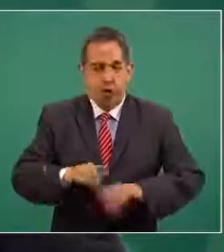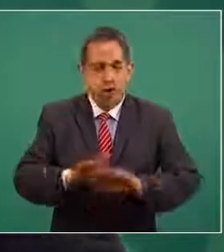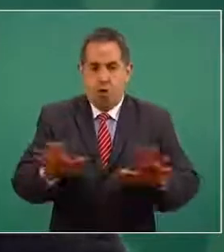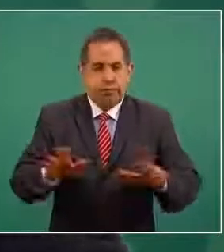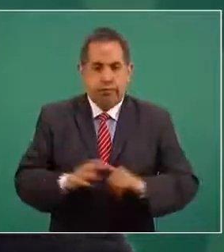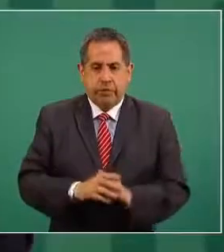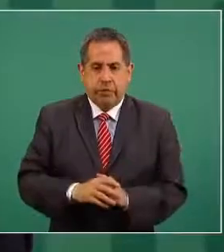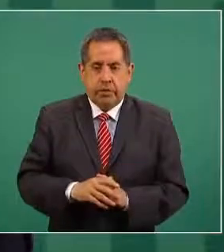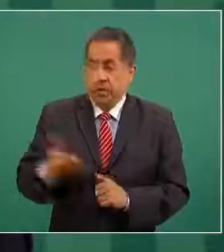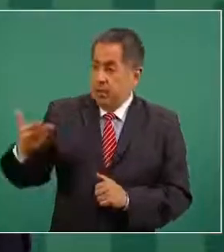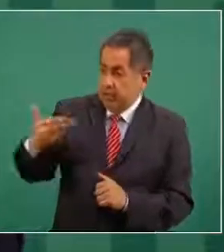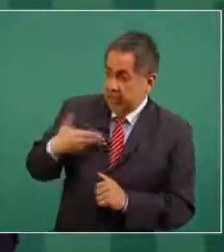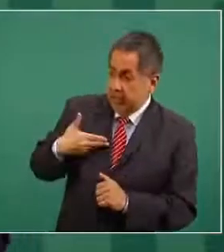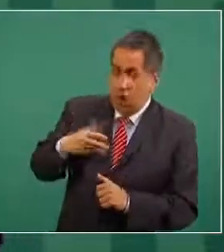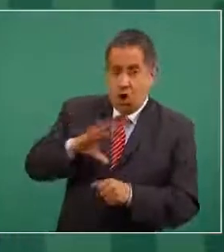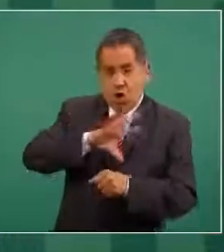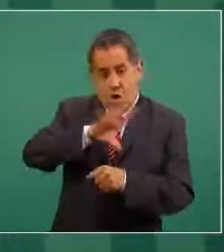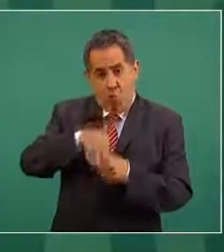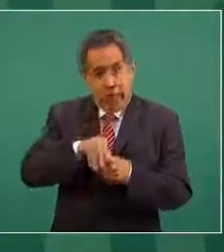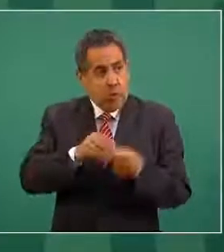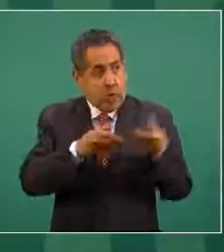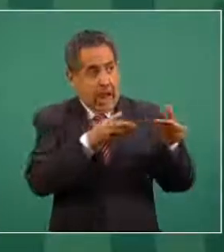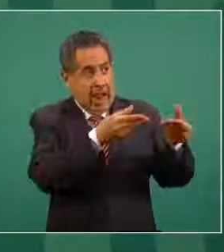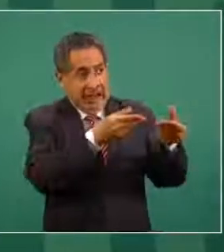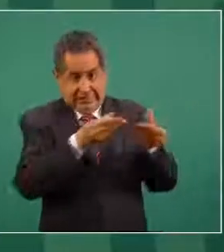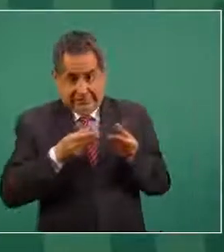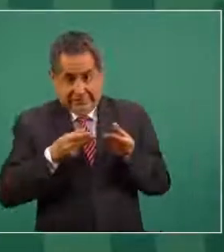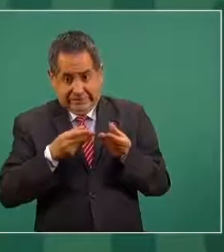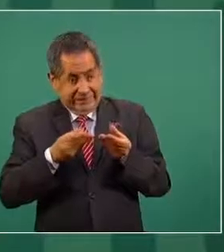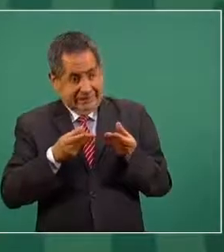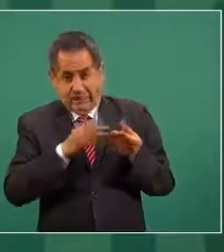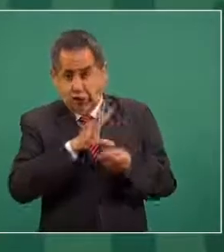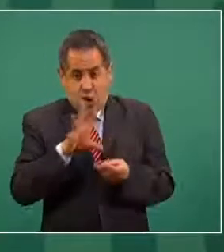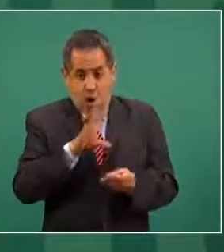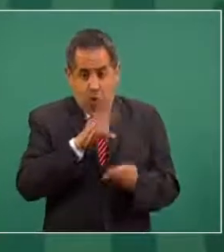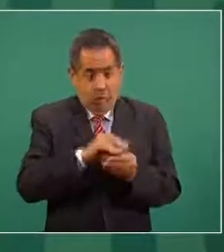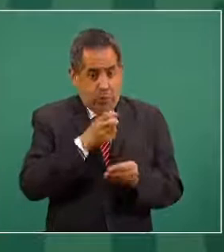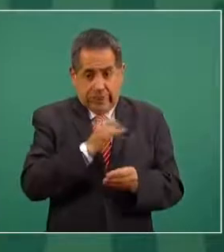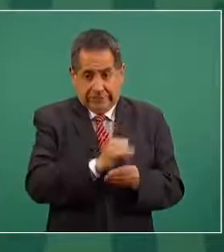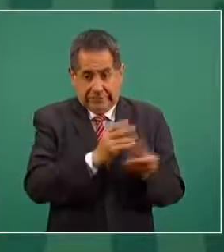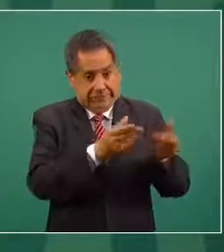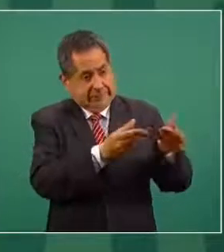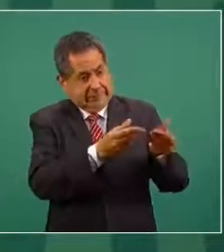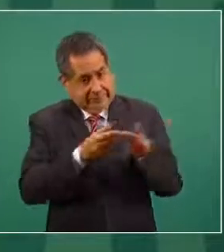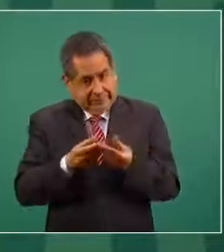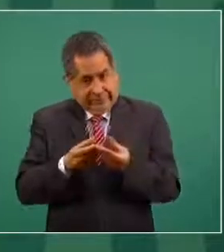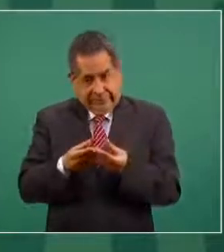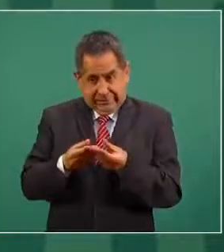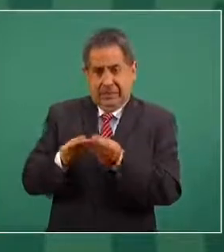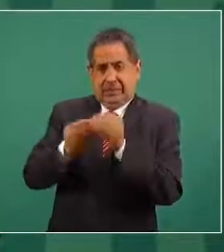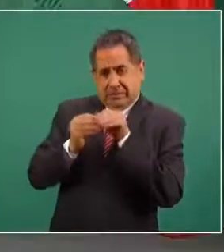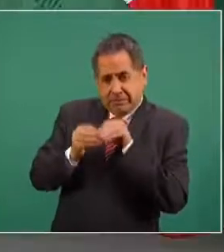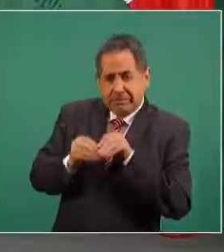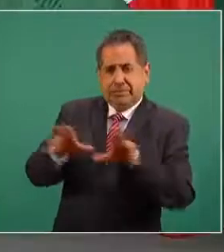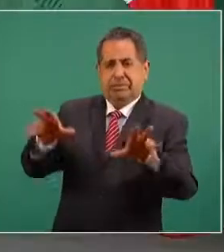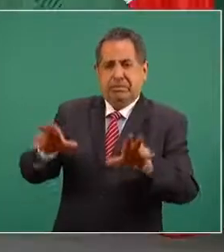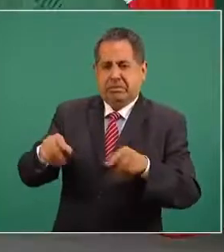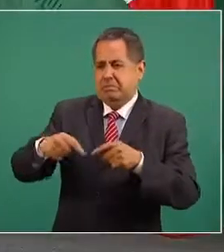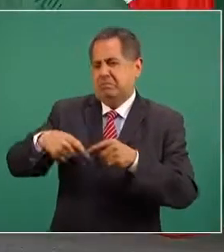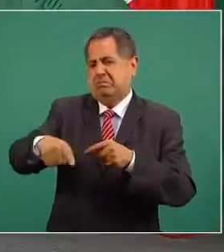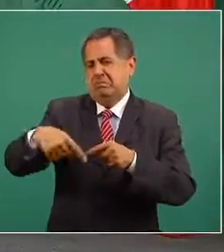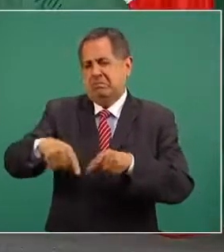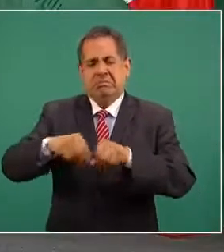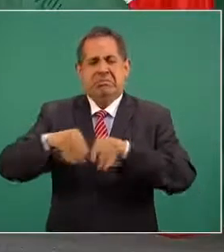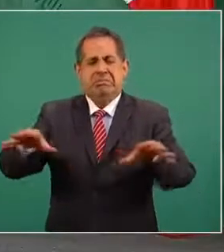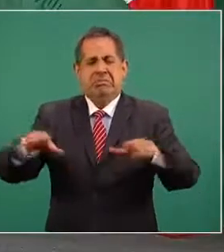¿Qué nos está pidiendo el presidente? Todo el expediente que recibimos completitito lo vamos a dar a conocer en las próximas horas.